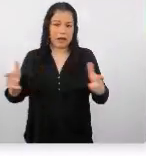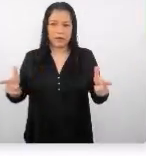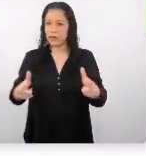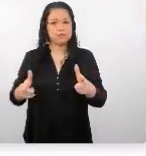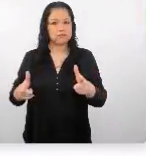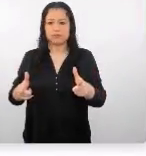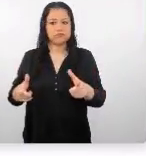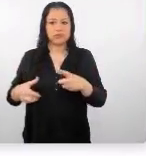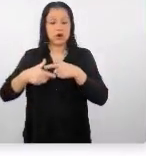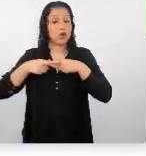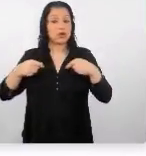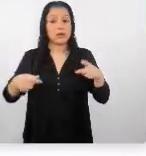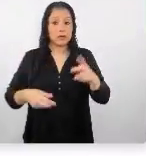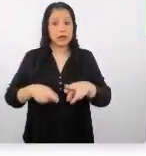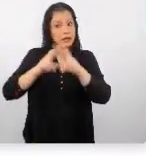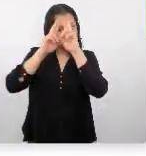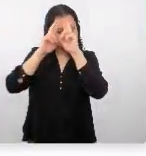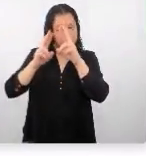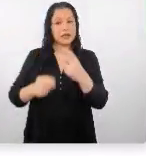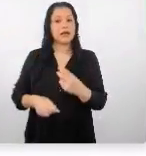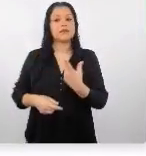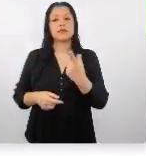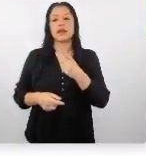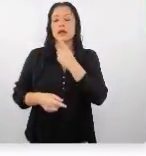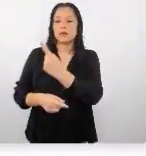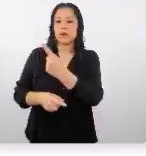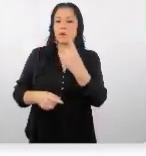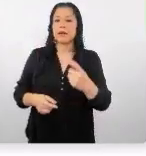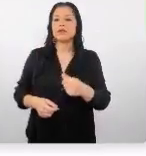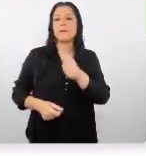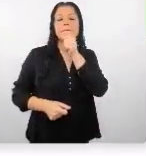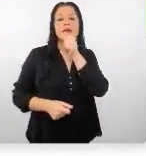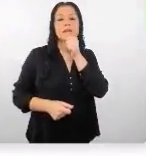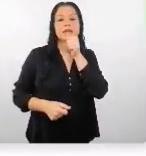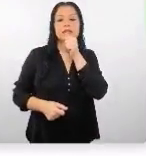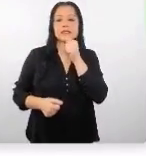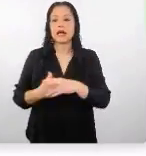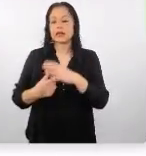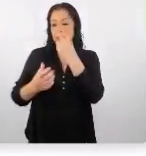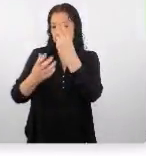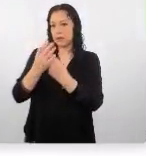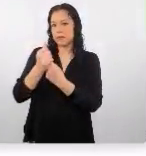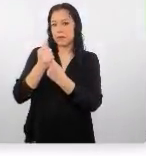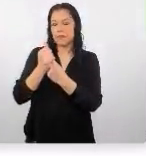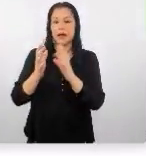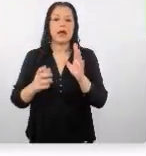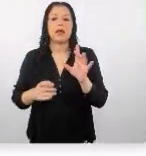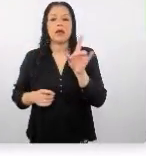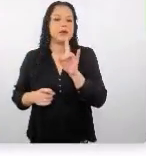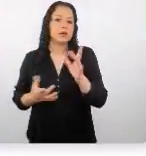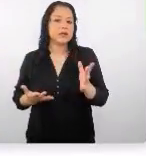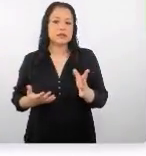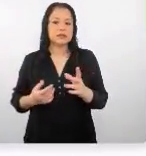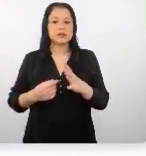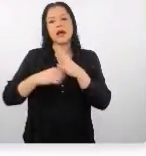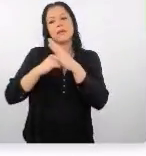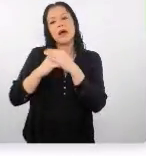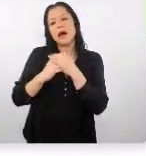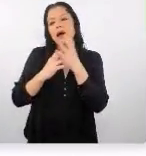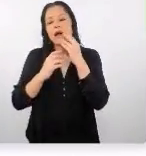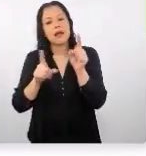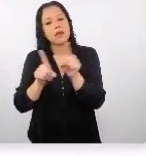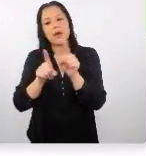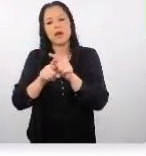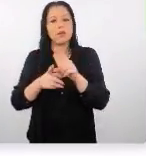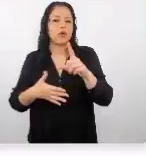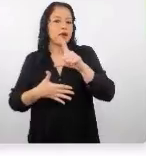caso los japoneses respetan hasta eso también respetan mucho su privacidad y la vida en pareja suele no ser tan cariñosa por decirlo así como